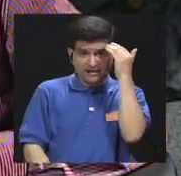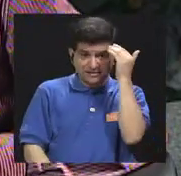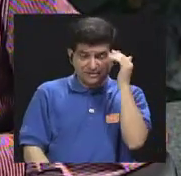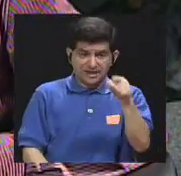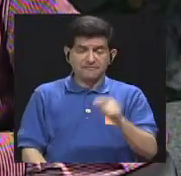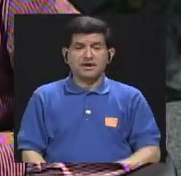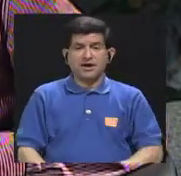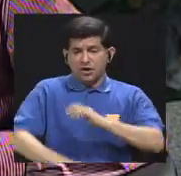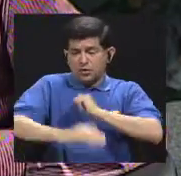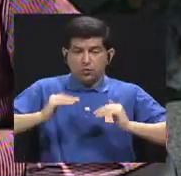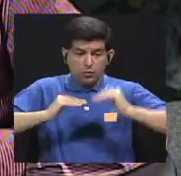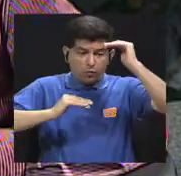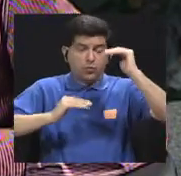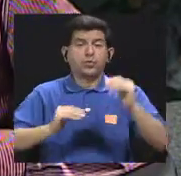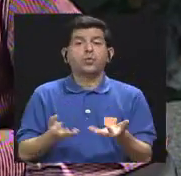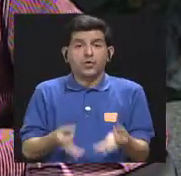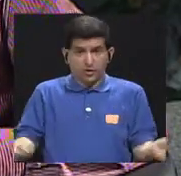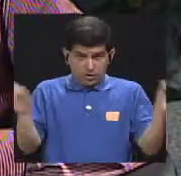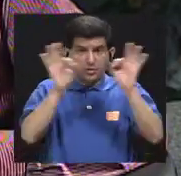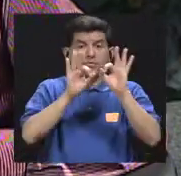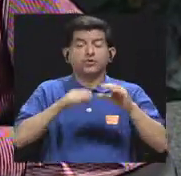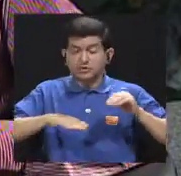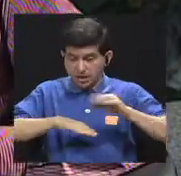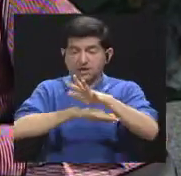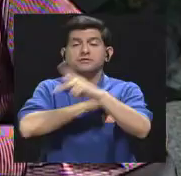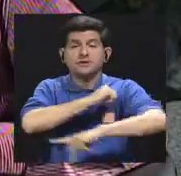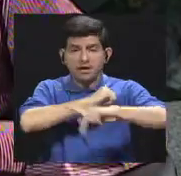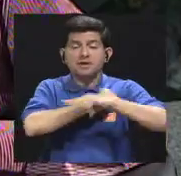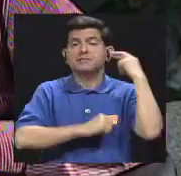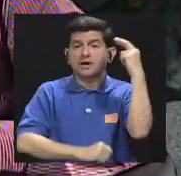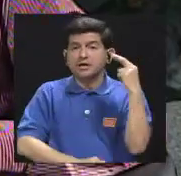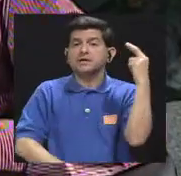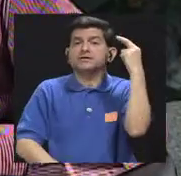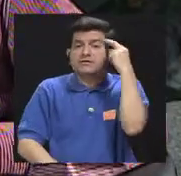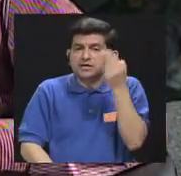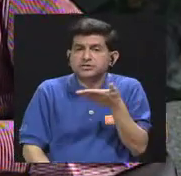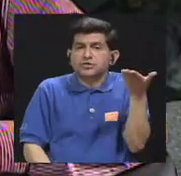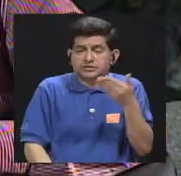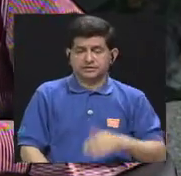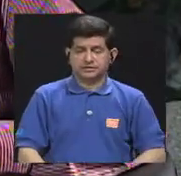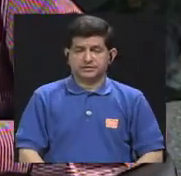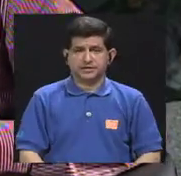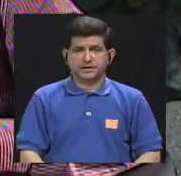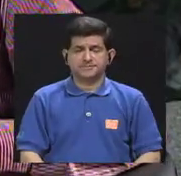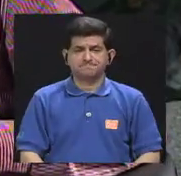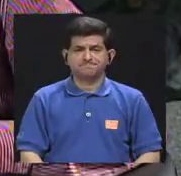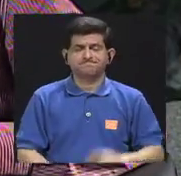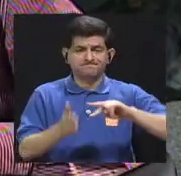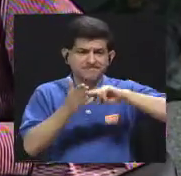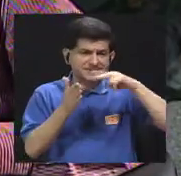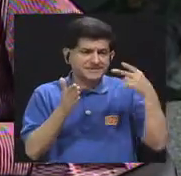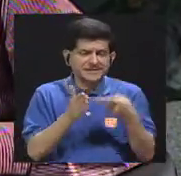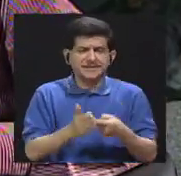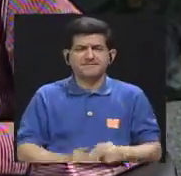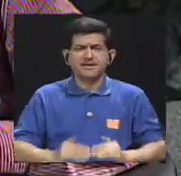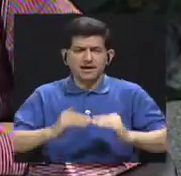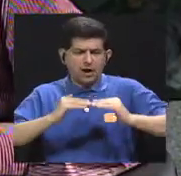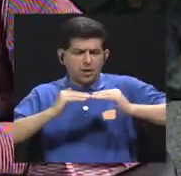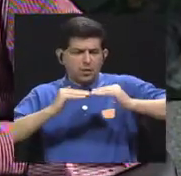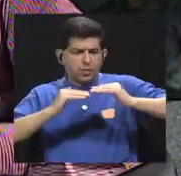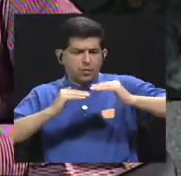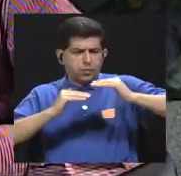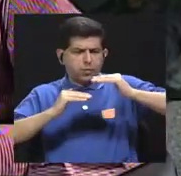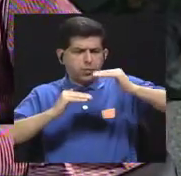una alta prevalencia acá en nuestro país y esta se debe, pues ni más ni menos, a un elevado